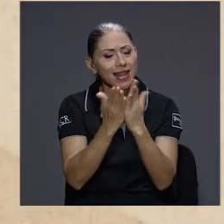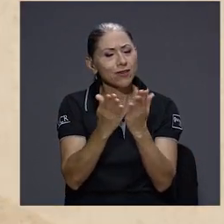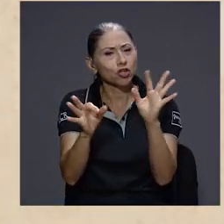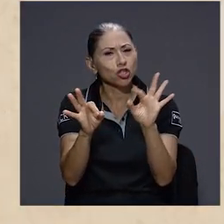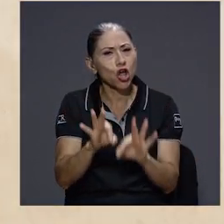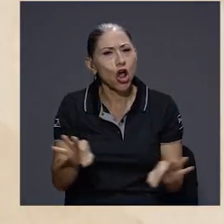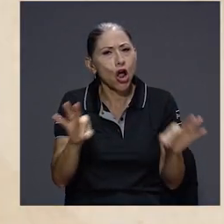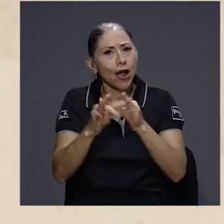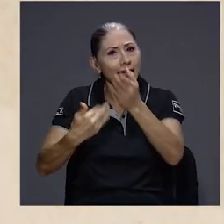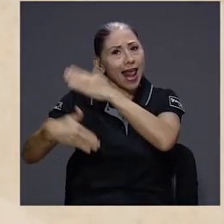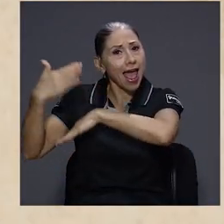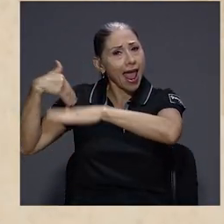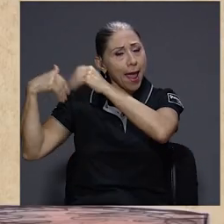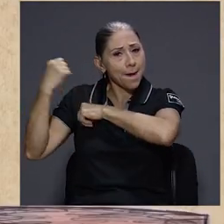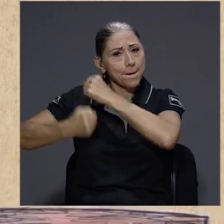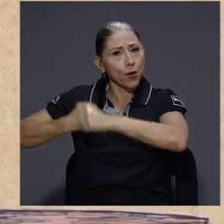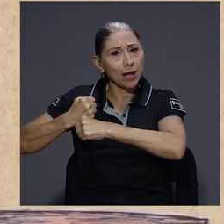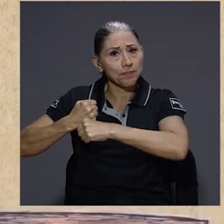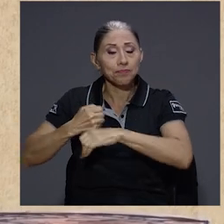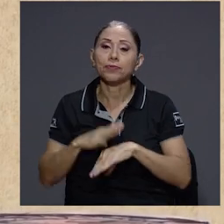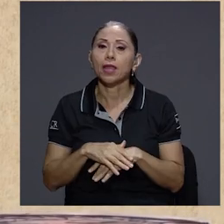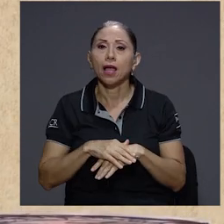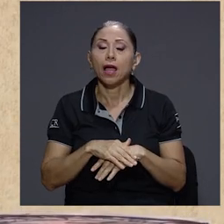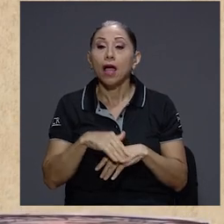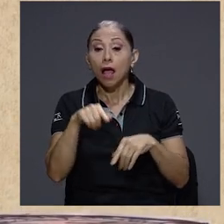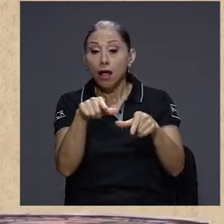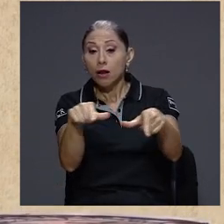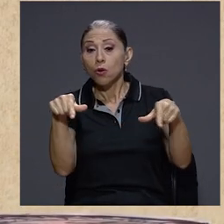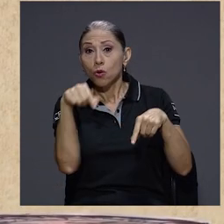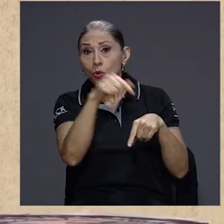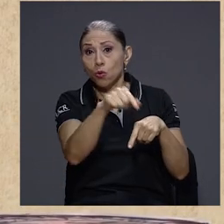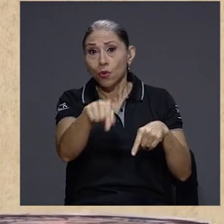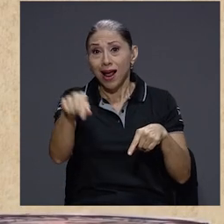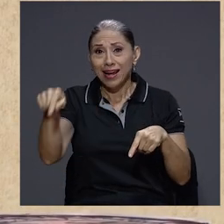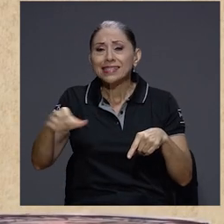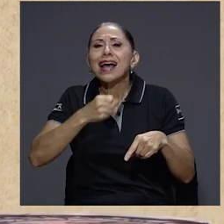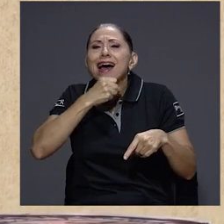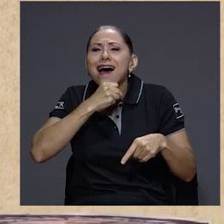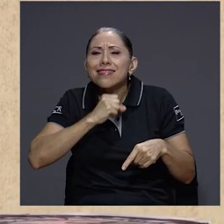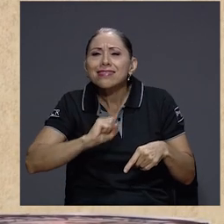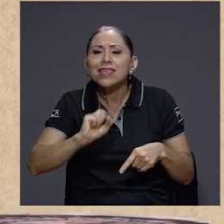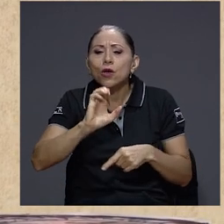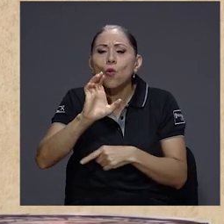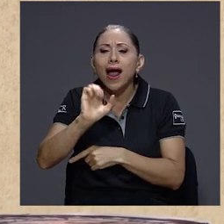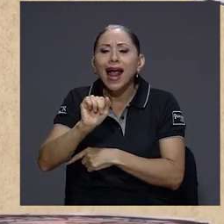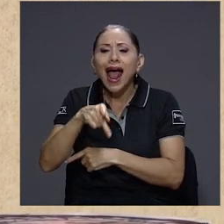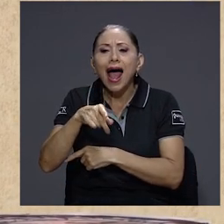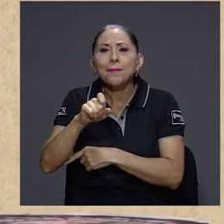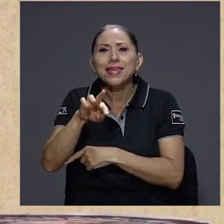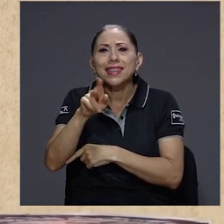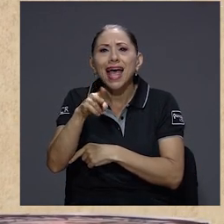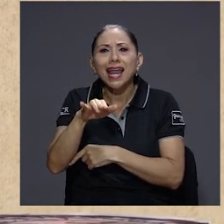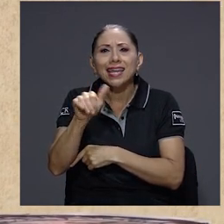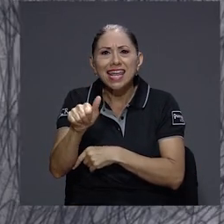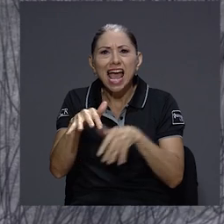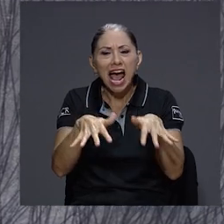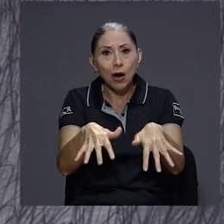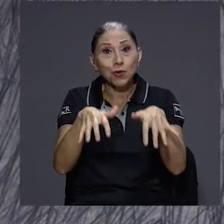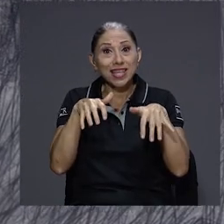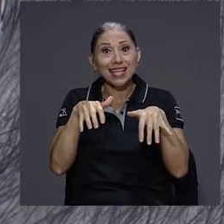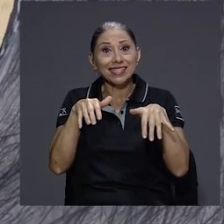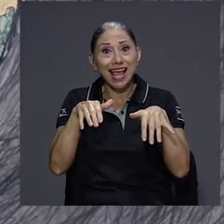En el caso de los territorios propiamente que formaron la antigua Capitanía Audiencia Reino de Guatemala,